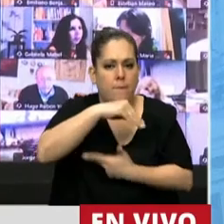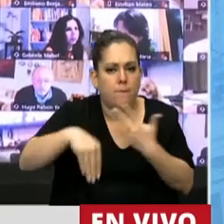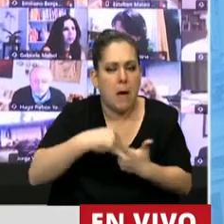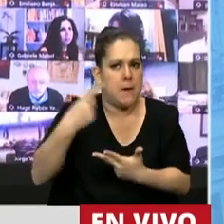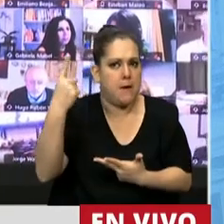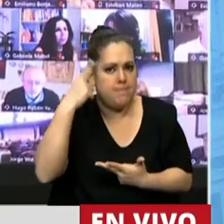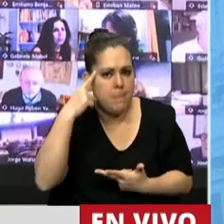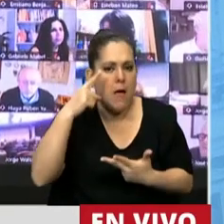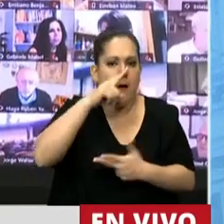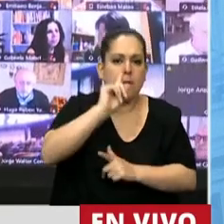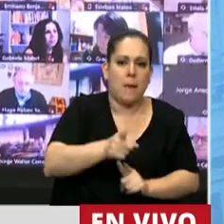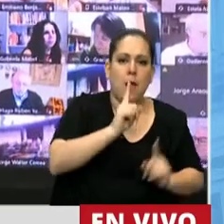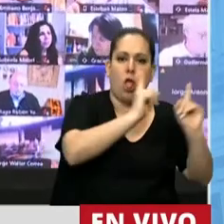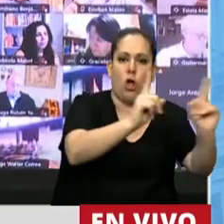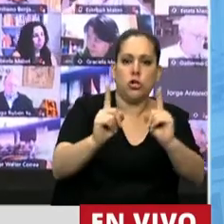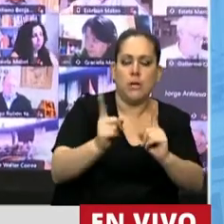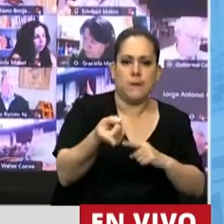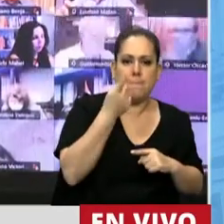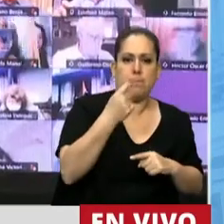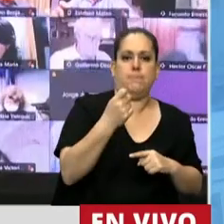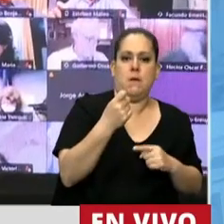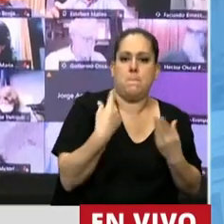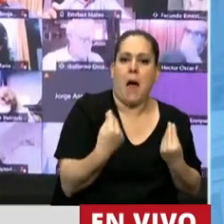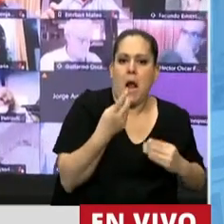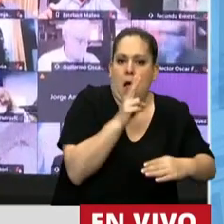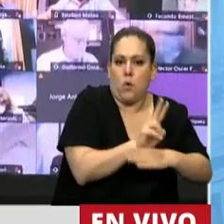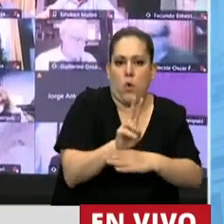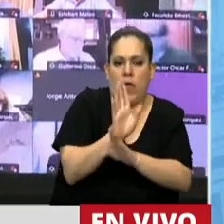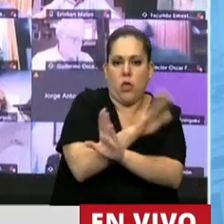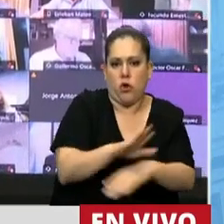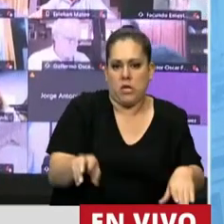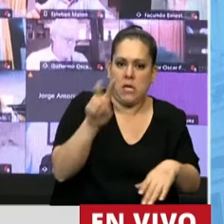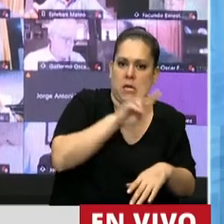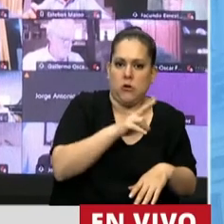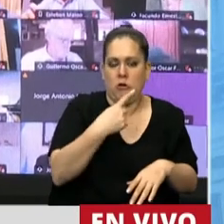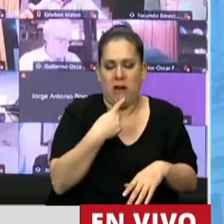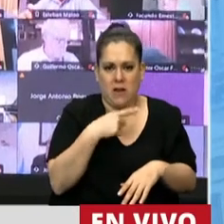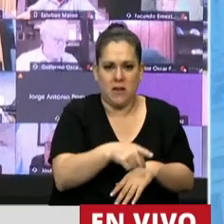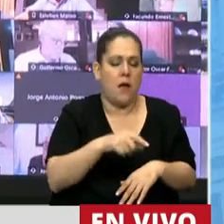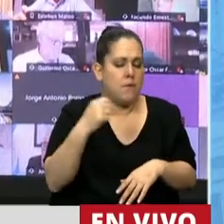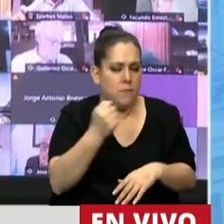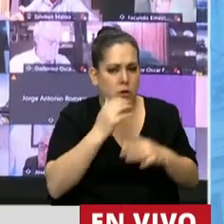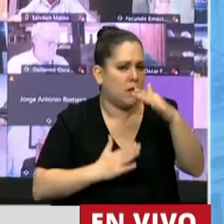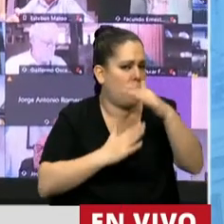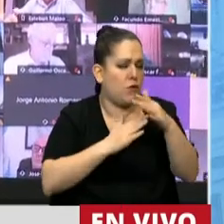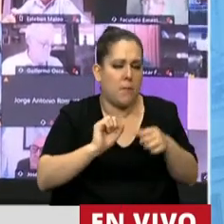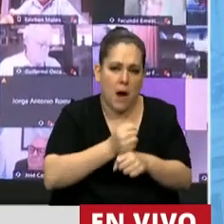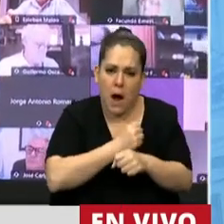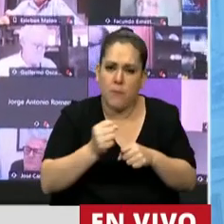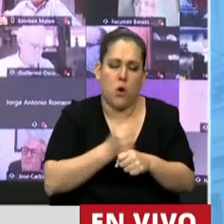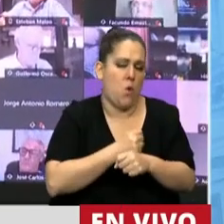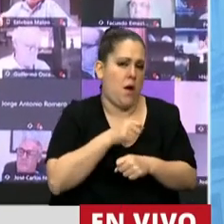y en docentes para el cuidado de nuestros niños y niñas. Resulta entonces fundamental aprobar esta iniciativa e